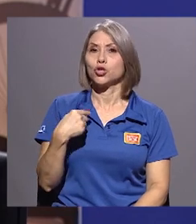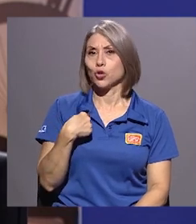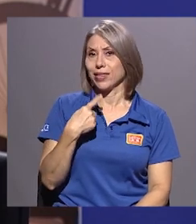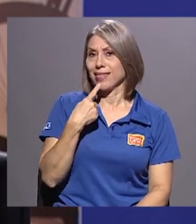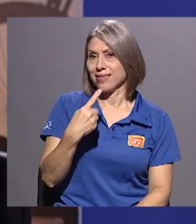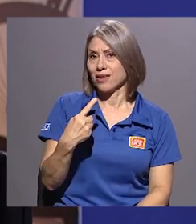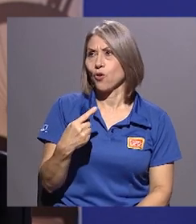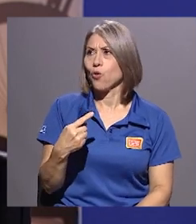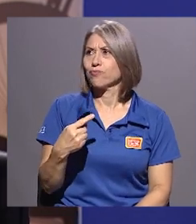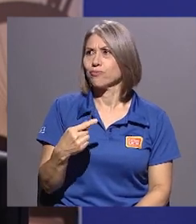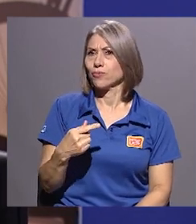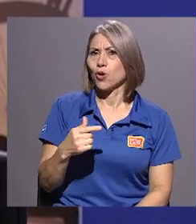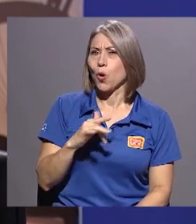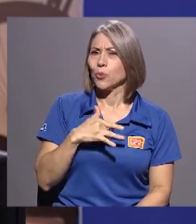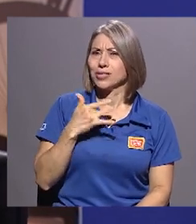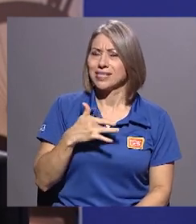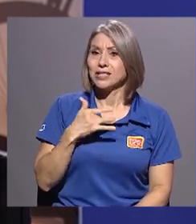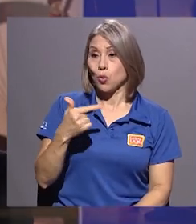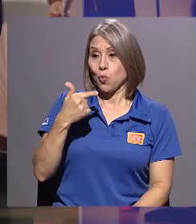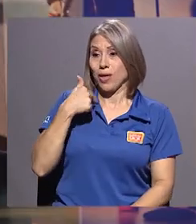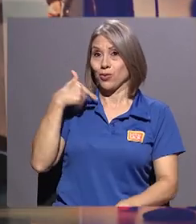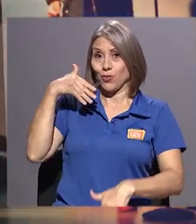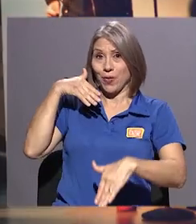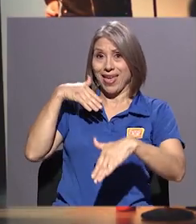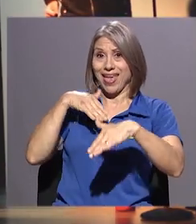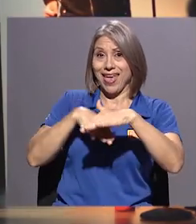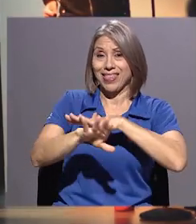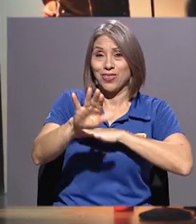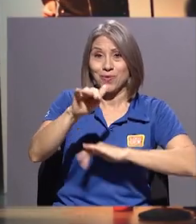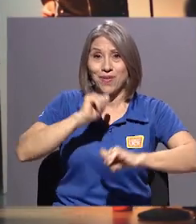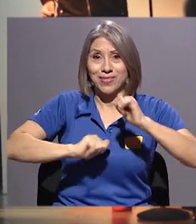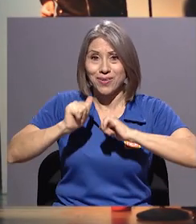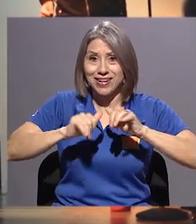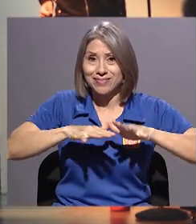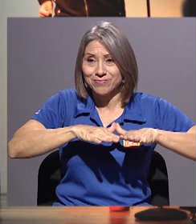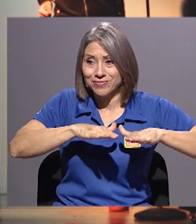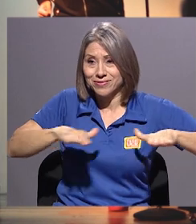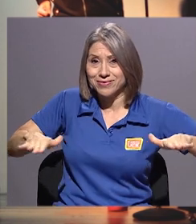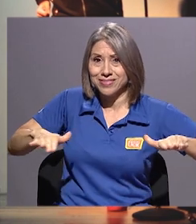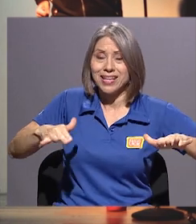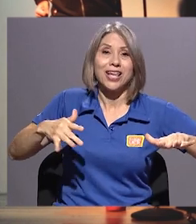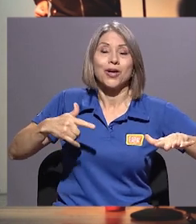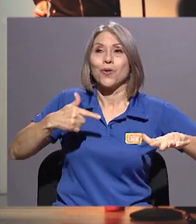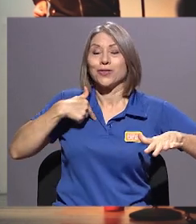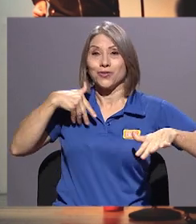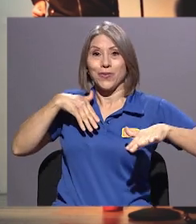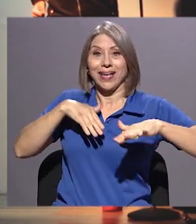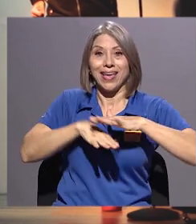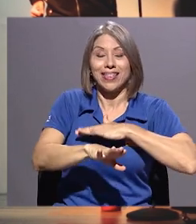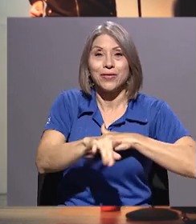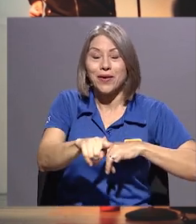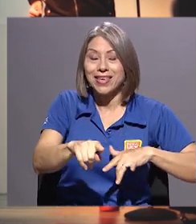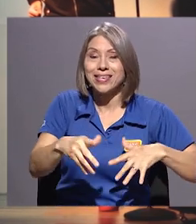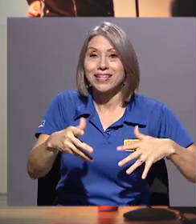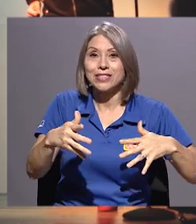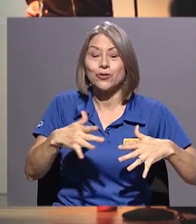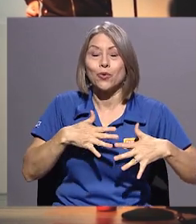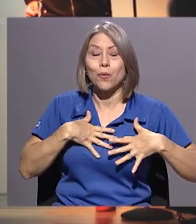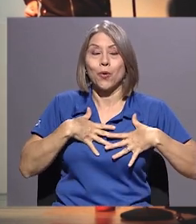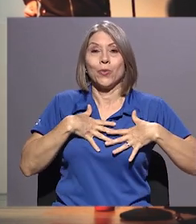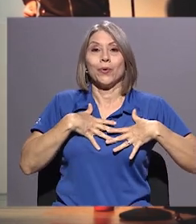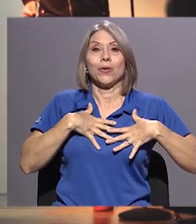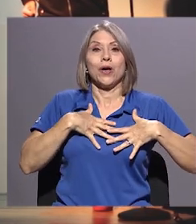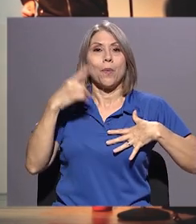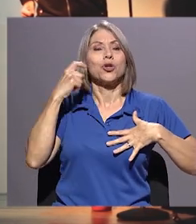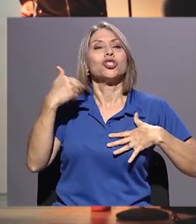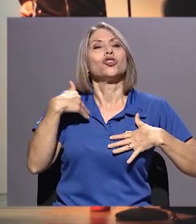como sensación. Yo entro, cada vez que entro al escenario, que ya he hecho unas cuantas horas, me entra como una... Porque sé que voy a recorrer